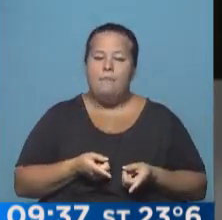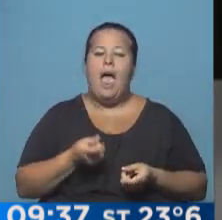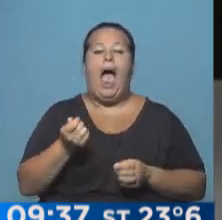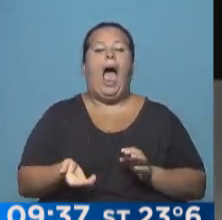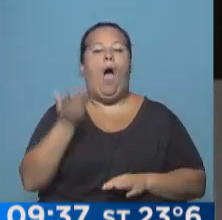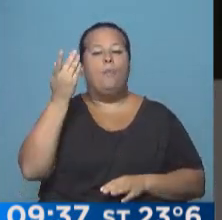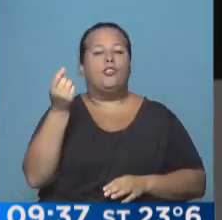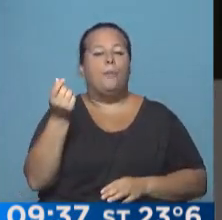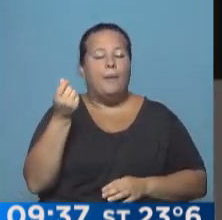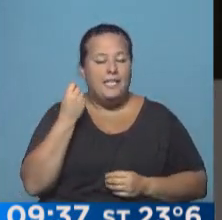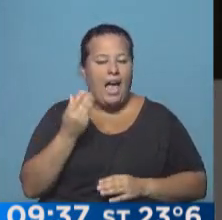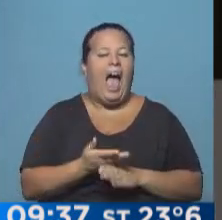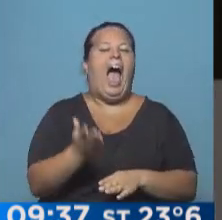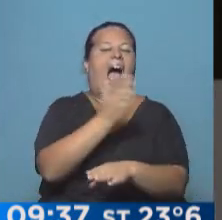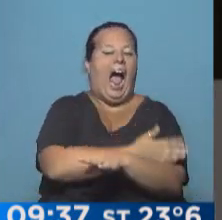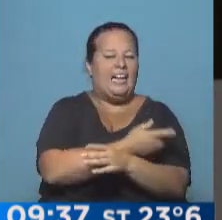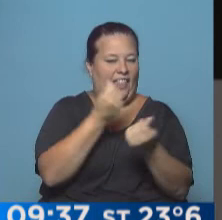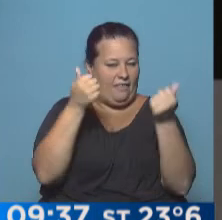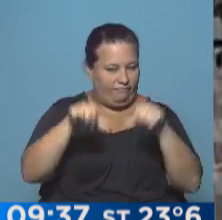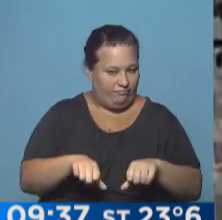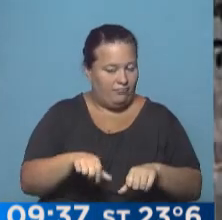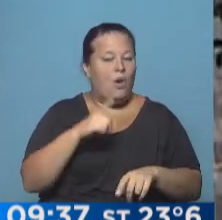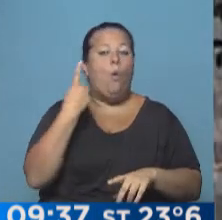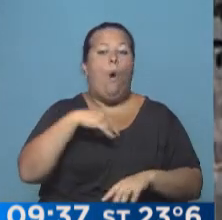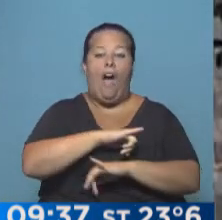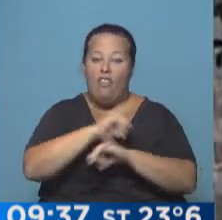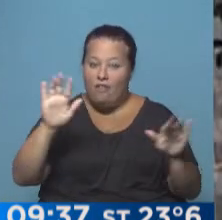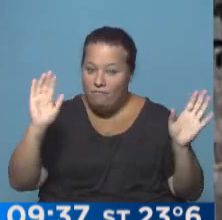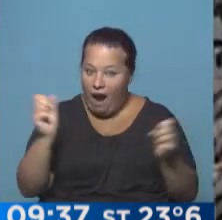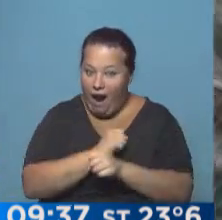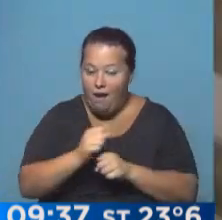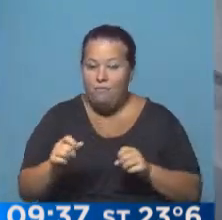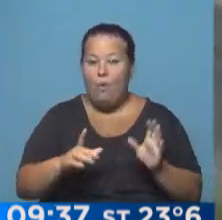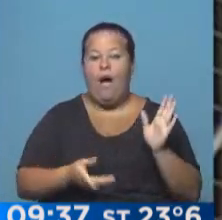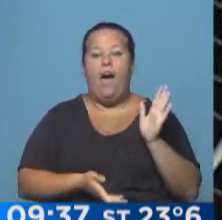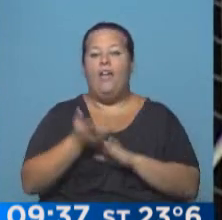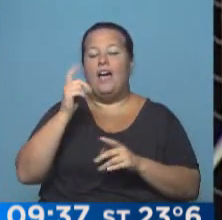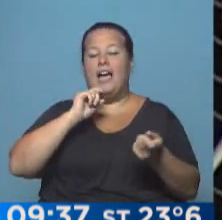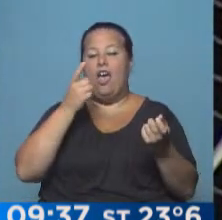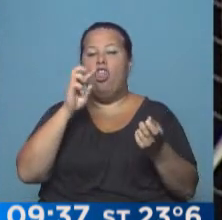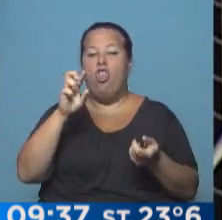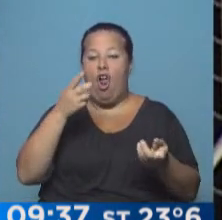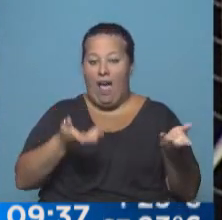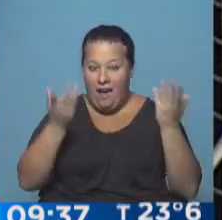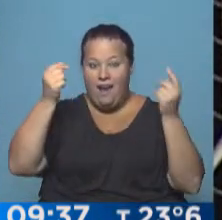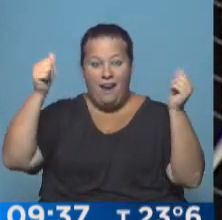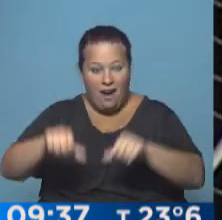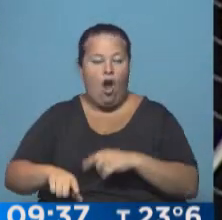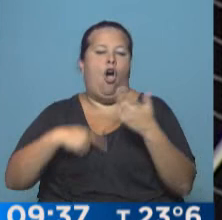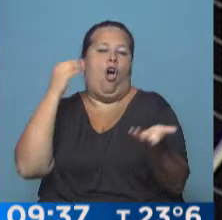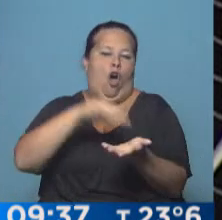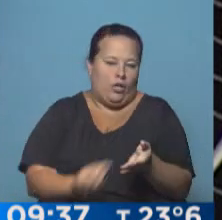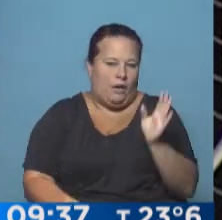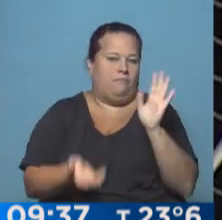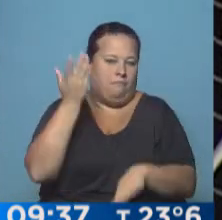aumento de los precios previo a la devaluación. Una vez que se concreta la salida del control cambiario y se anuncia la devaluación, se vino otra vez